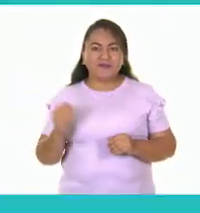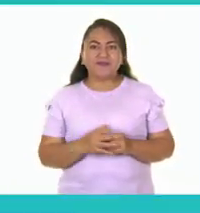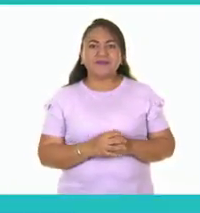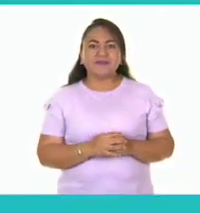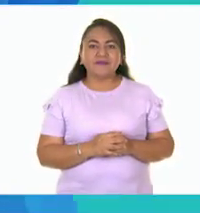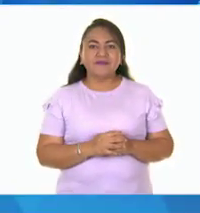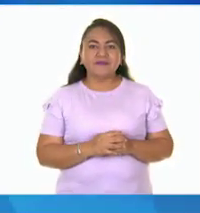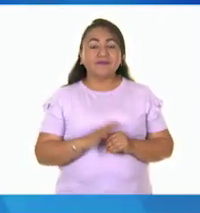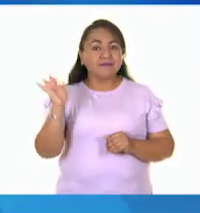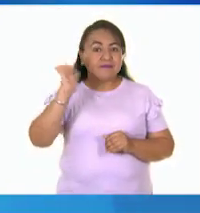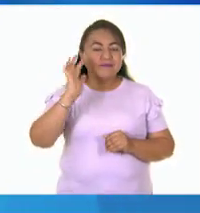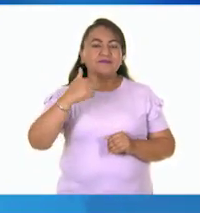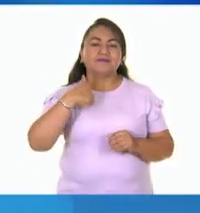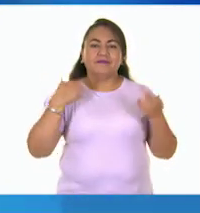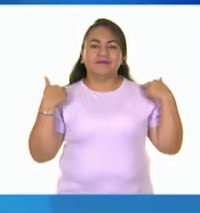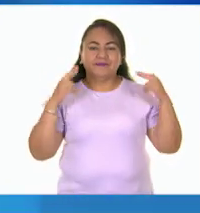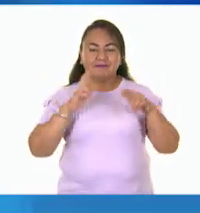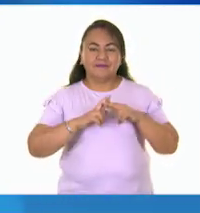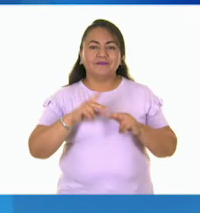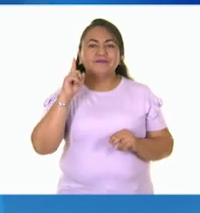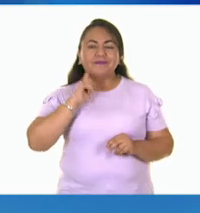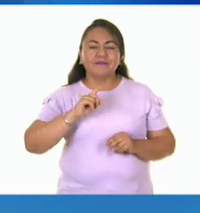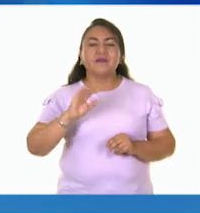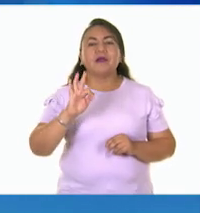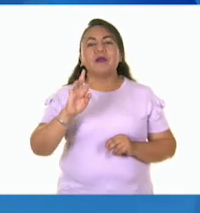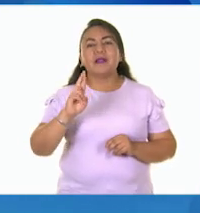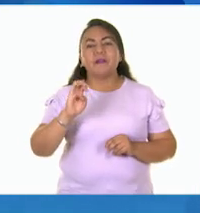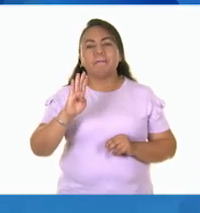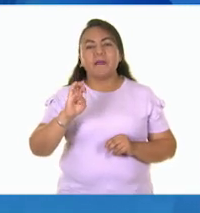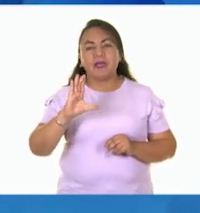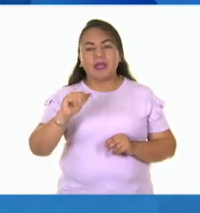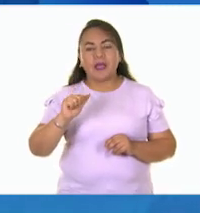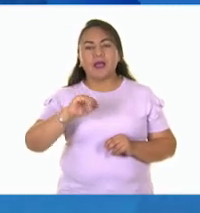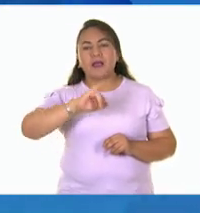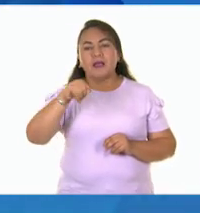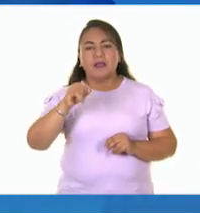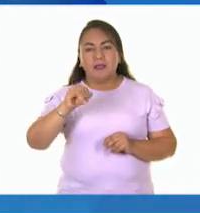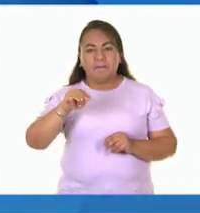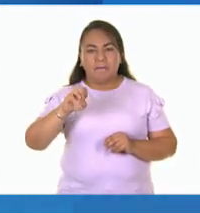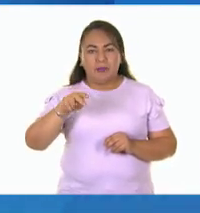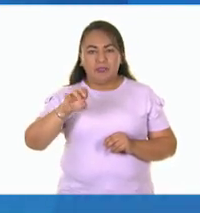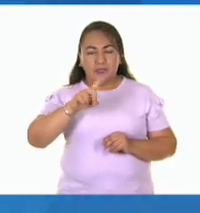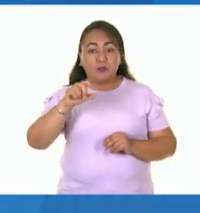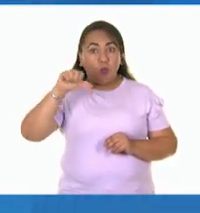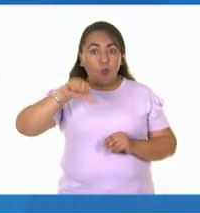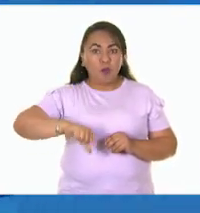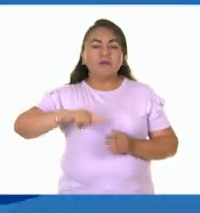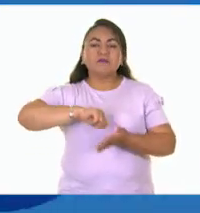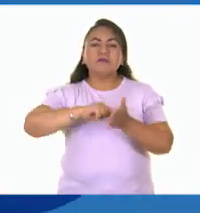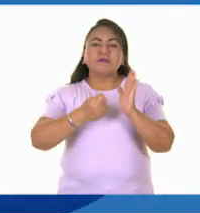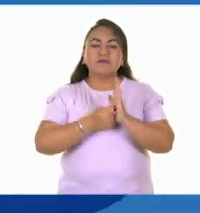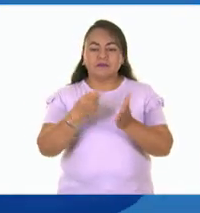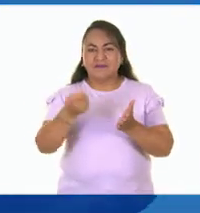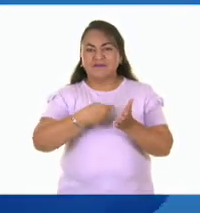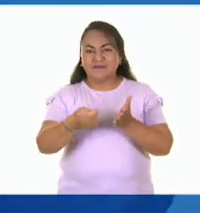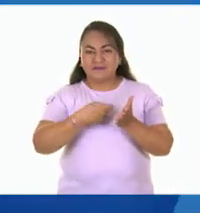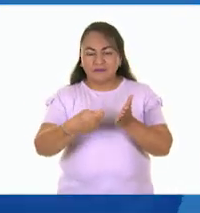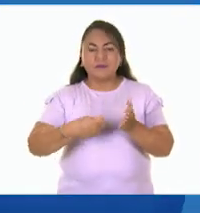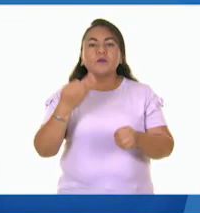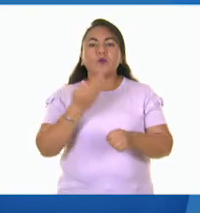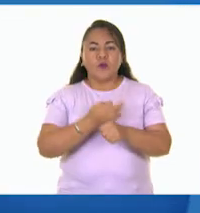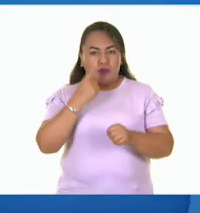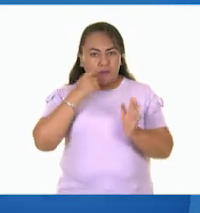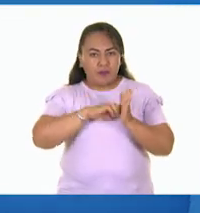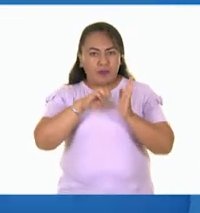Hola, yo soy la profesora Rebeca Jiménez. El día de hoy veremos la técnica del frotage. Acompáñame a ver